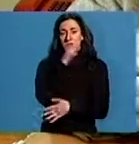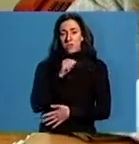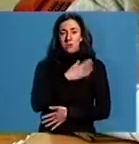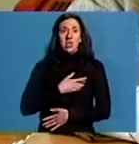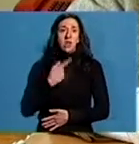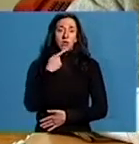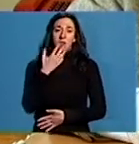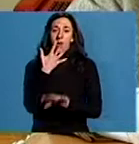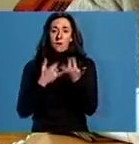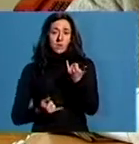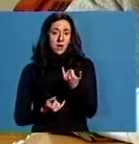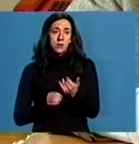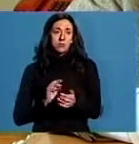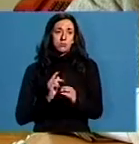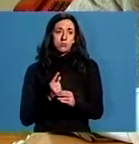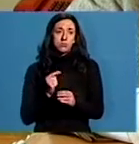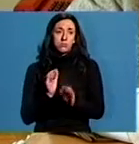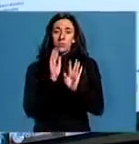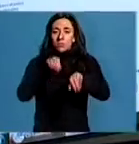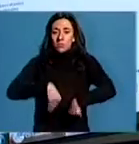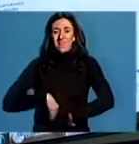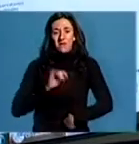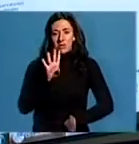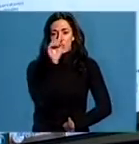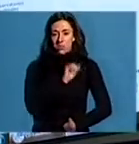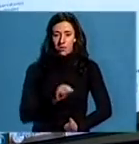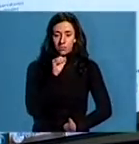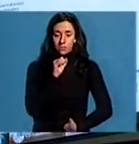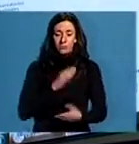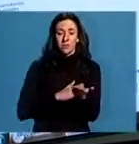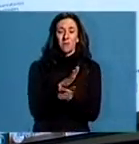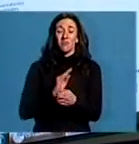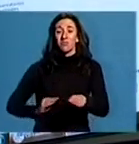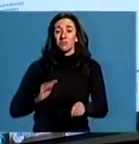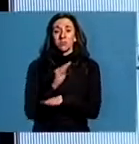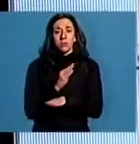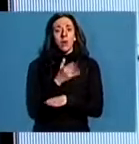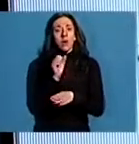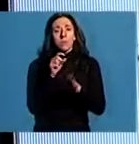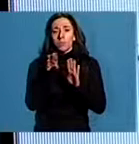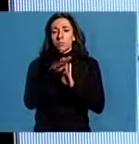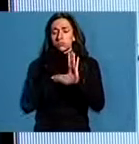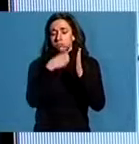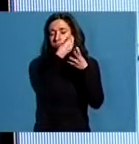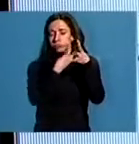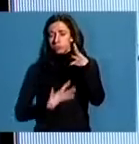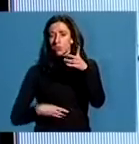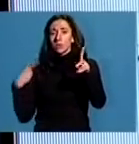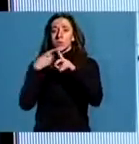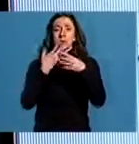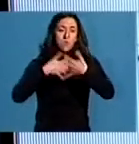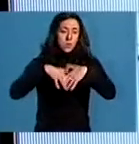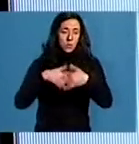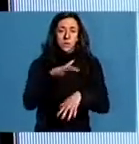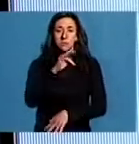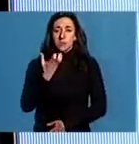reintegrable a devolver en 15 anos. A vía de financiamento abarca un amplo habano de posibilidades para as industrias e os